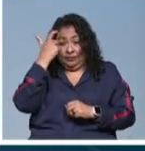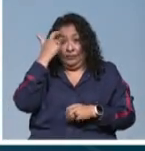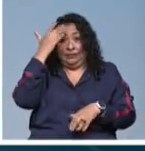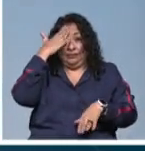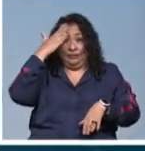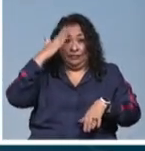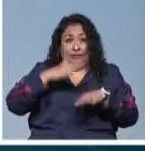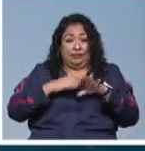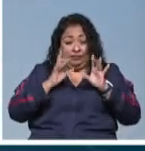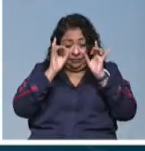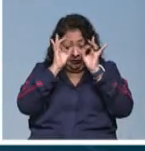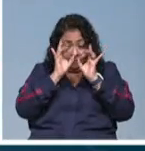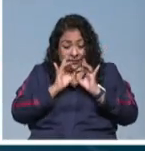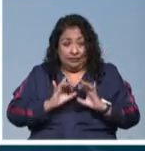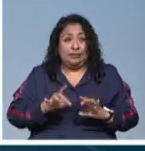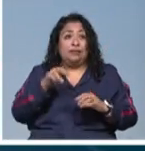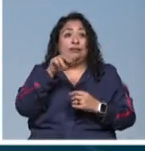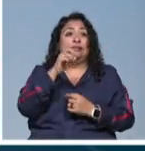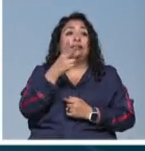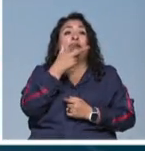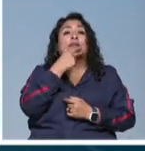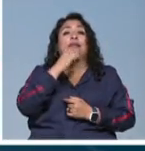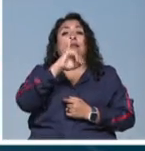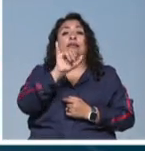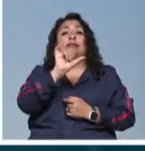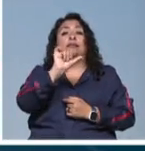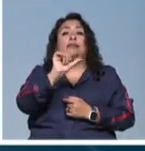memoria. Noticias 22, José Antonio Hernández.